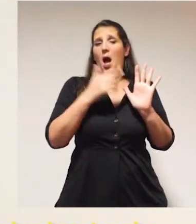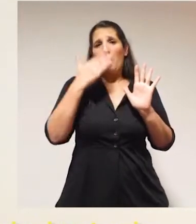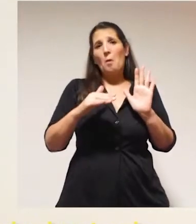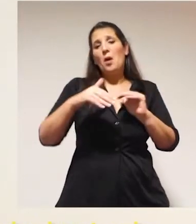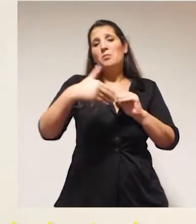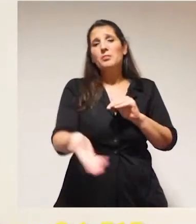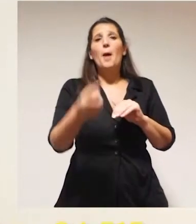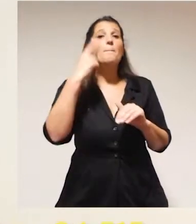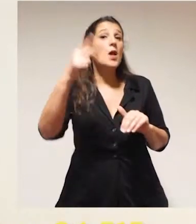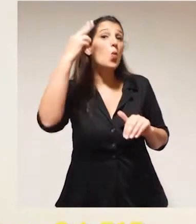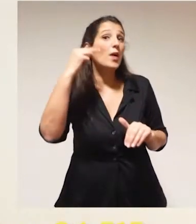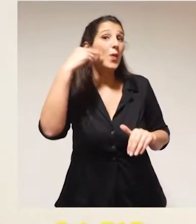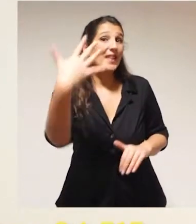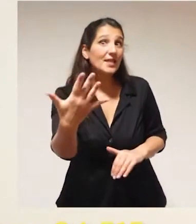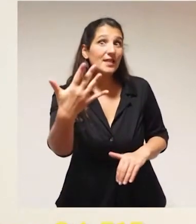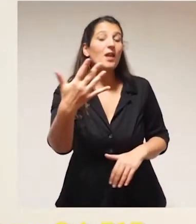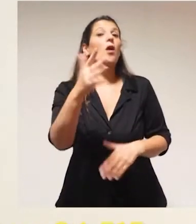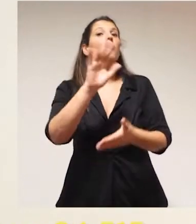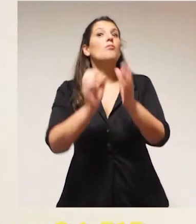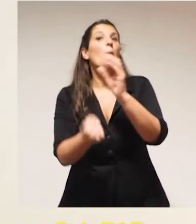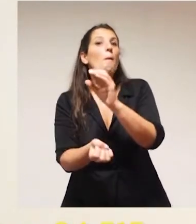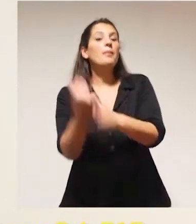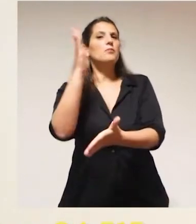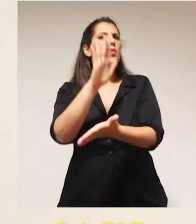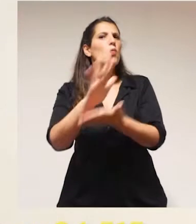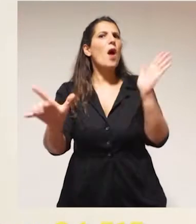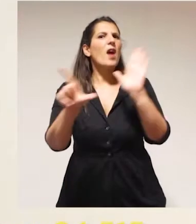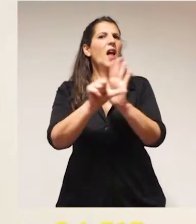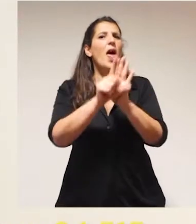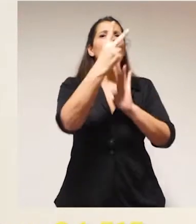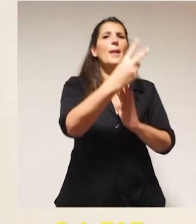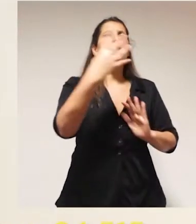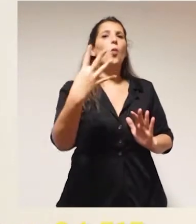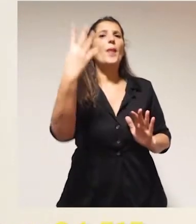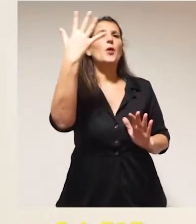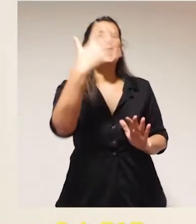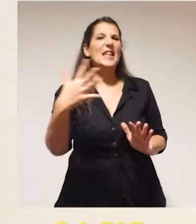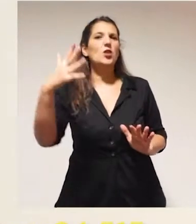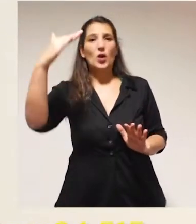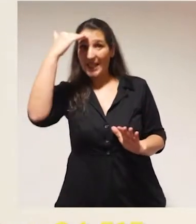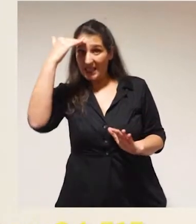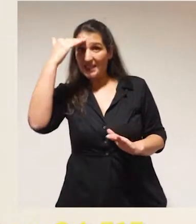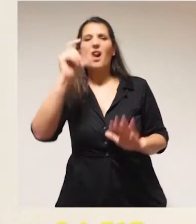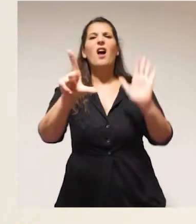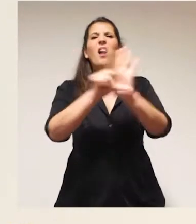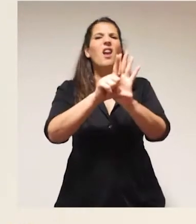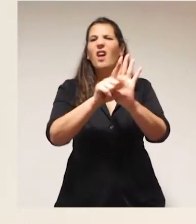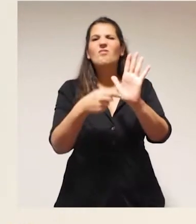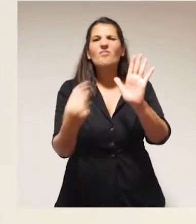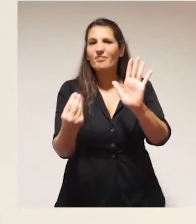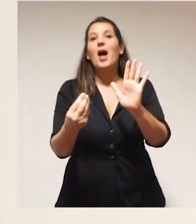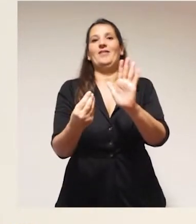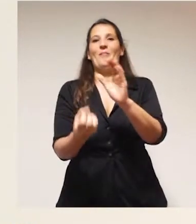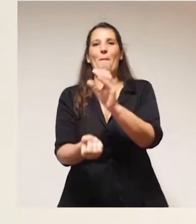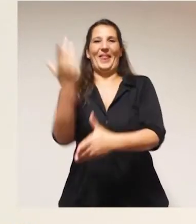actos discriminatorio, en el año 1995 aparece lo que es la ley 24.515, que fue